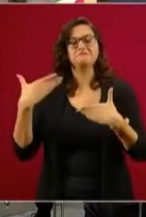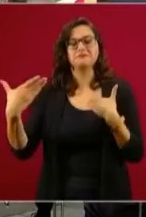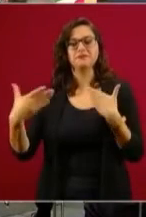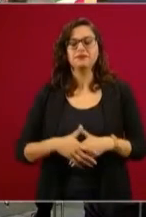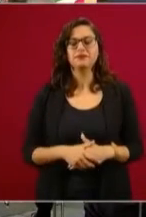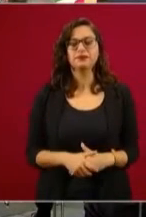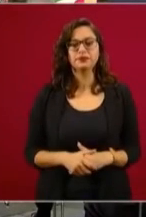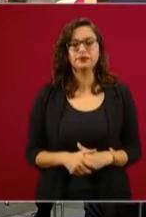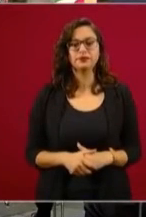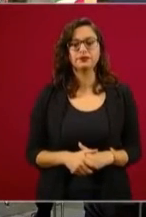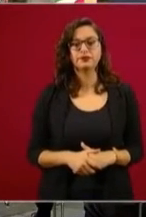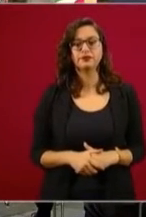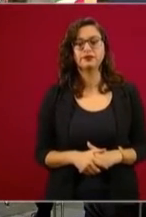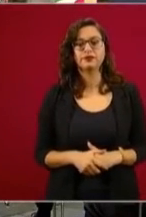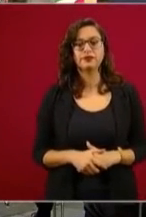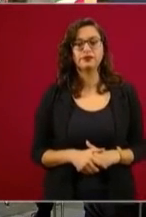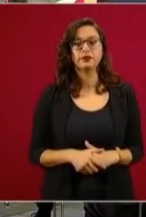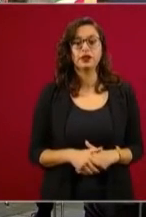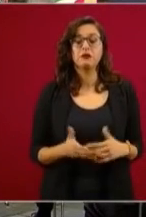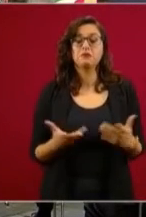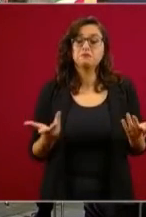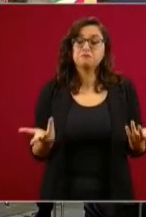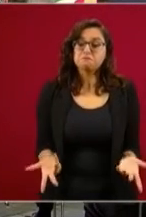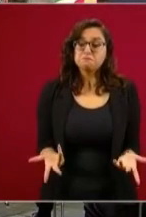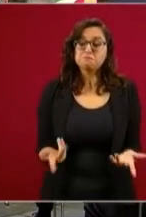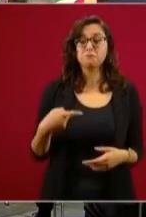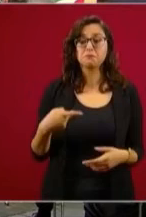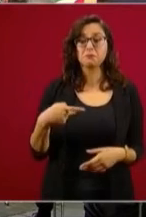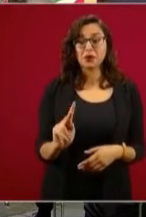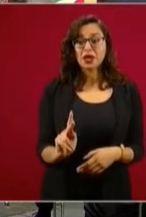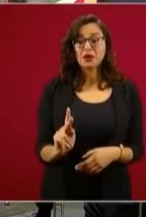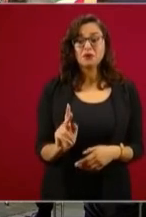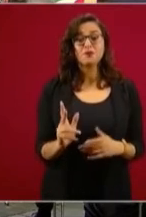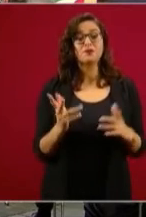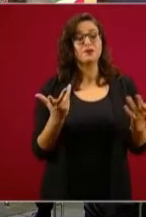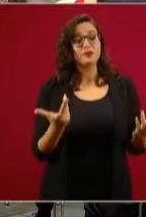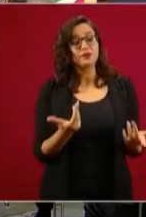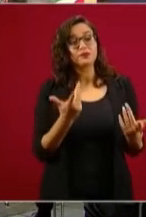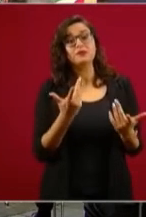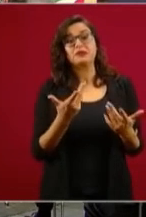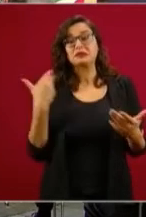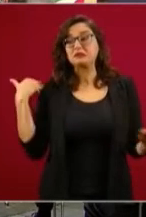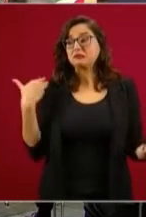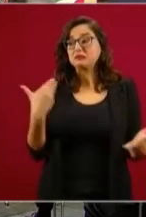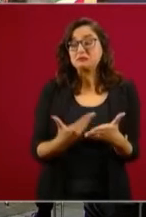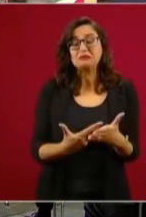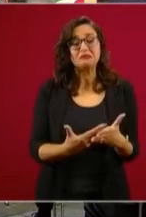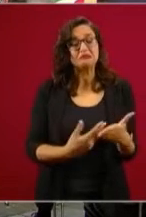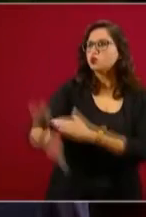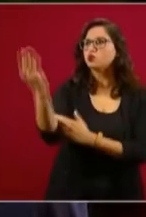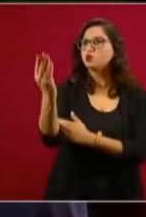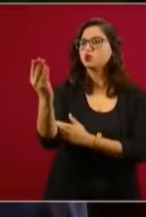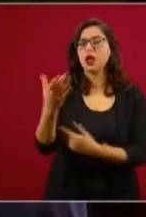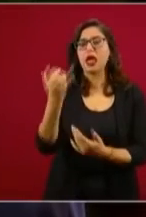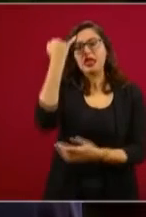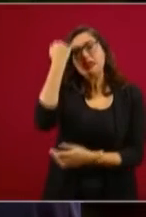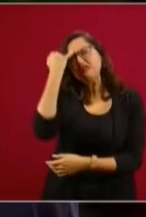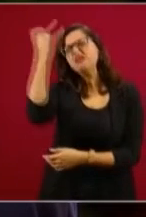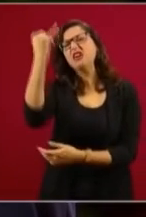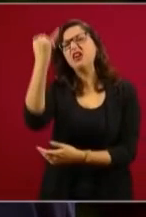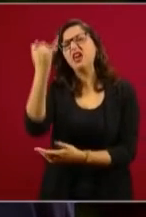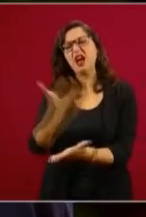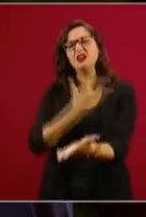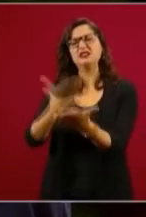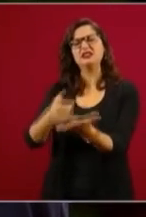palabra que quería decir. decir, quizás hubiera dicho en entera libertad de venir o no venir a un informe porque al final de